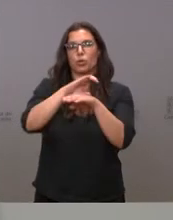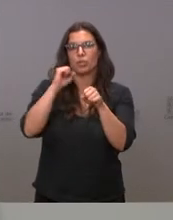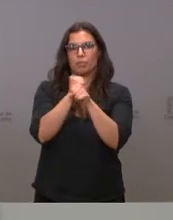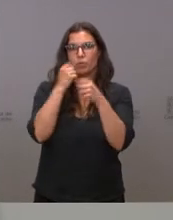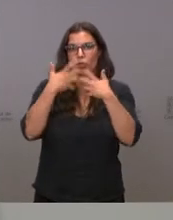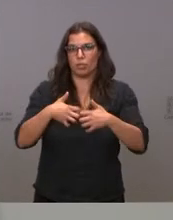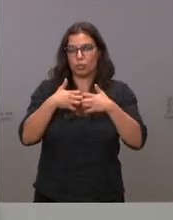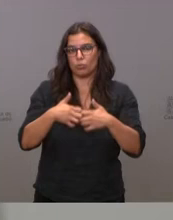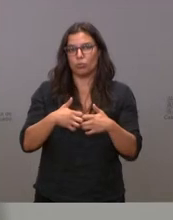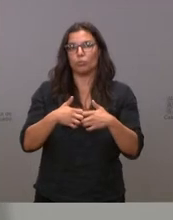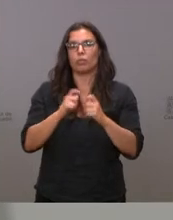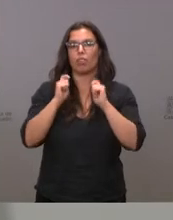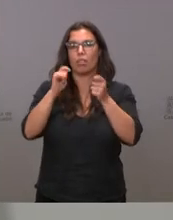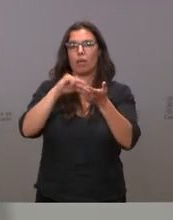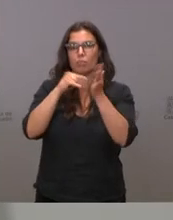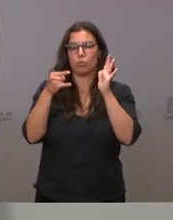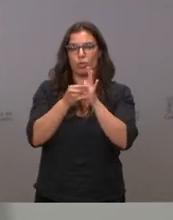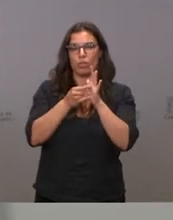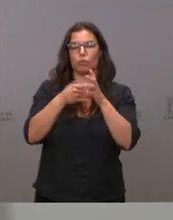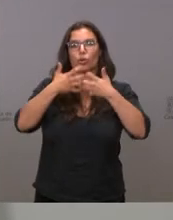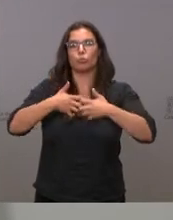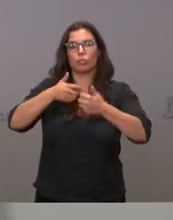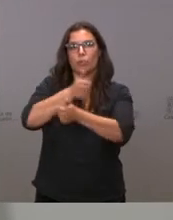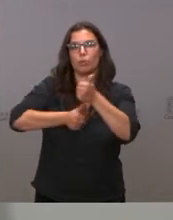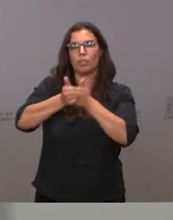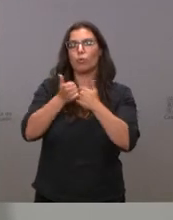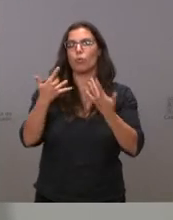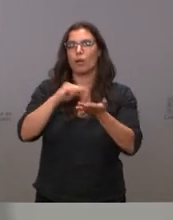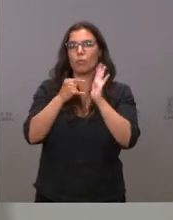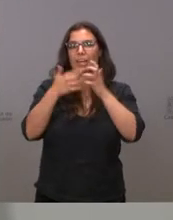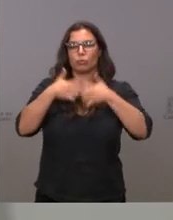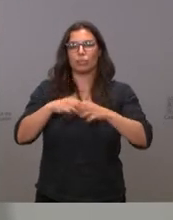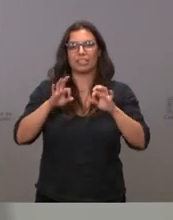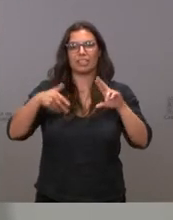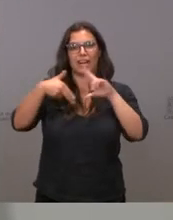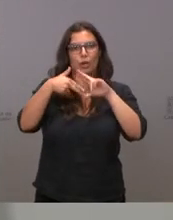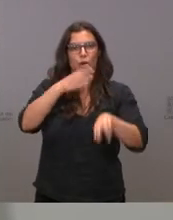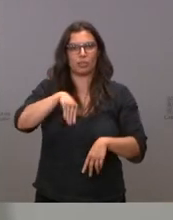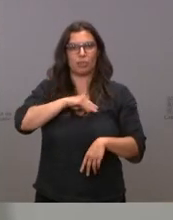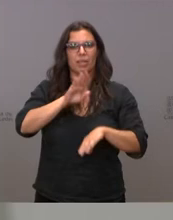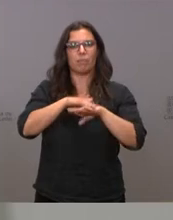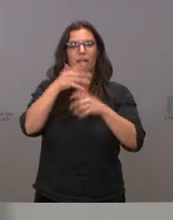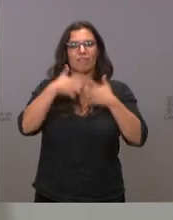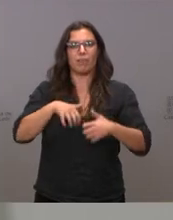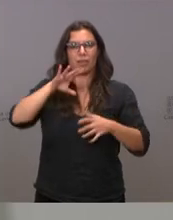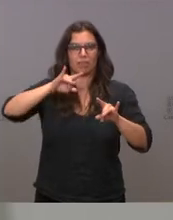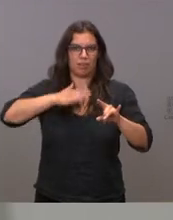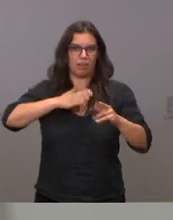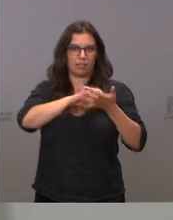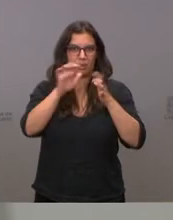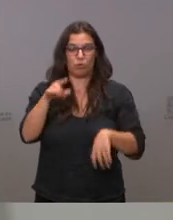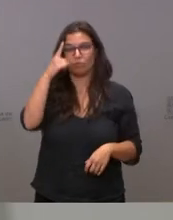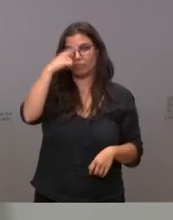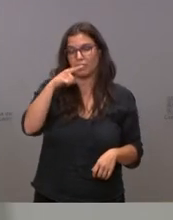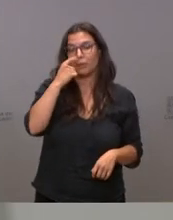declara proyecto industrial prioritario al Plan Industrial de Renault España para sus plantas de Castilla y León. Saben